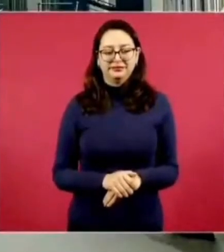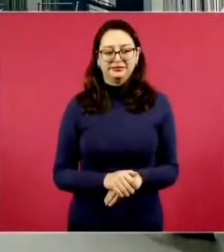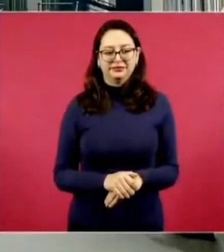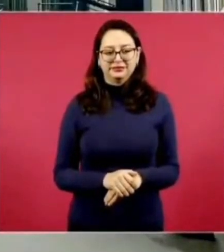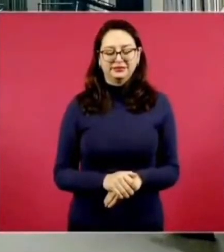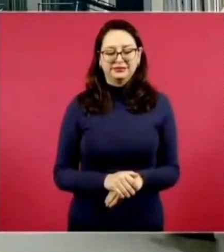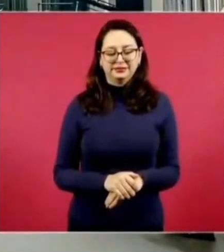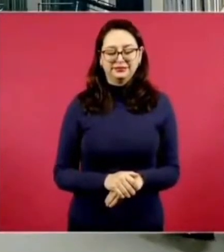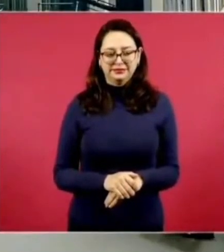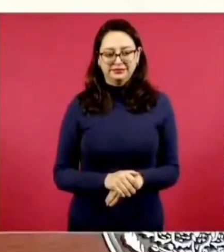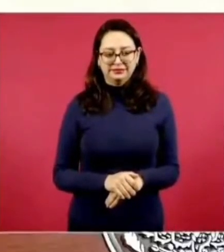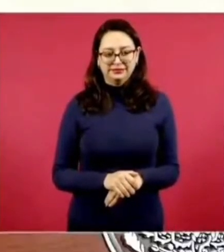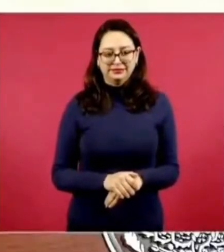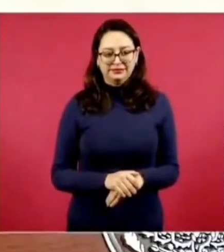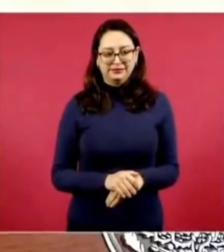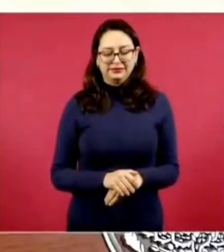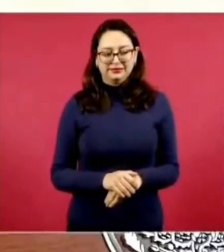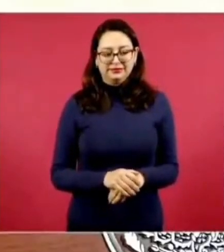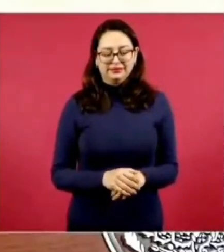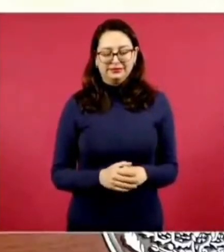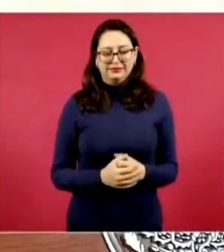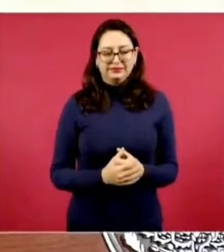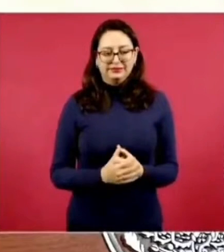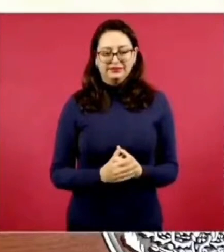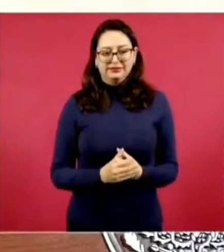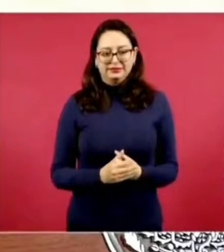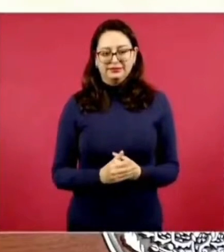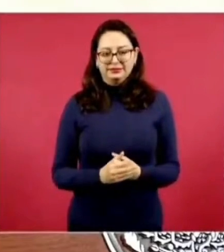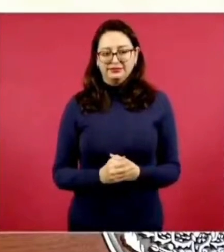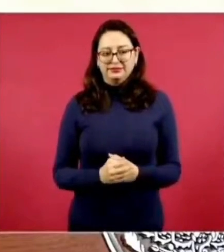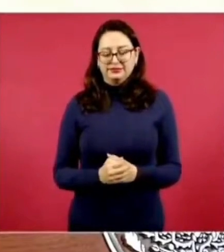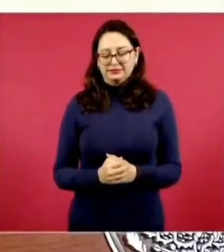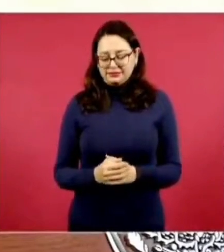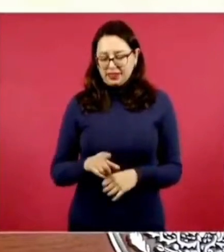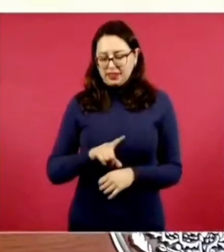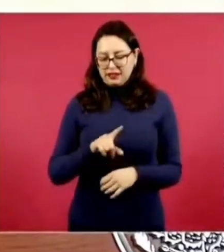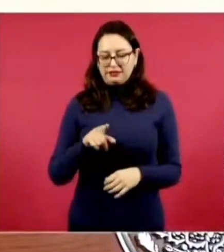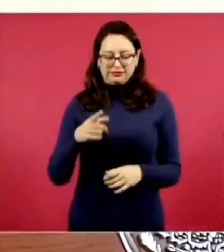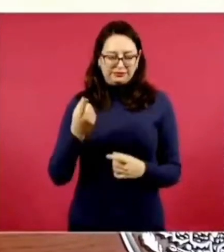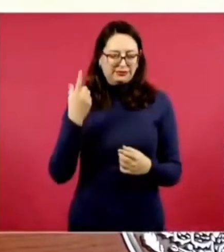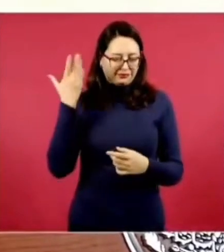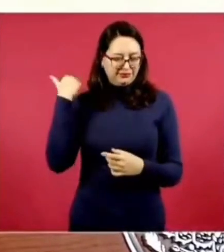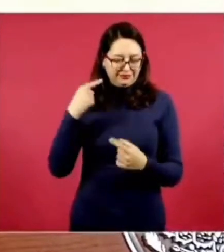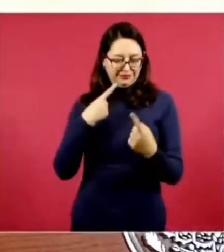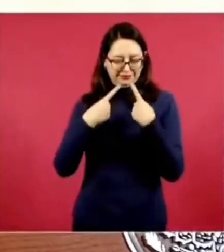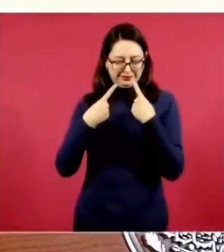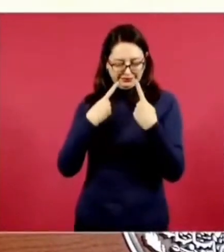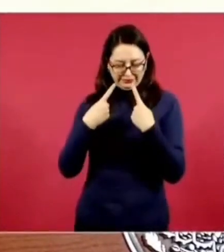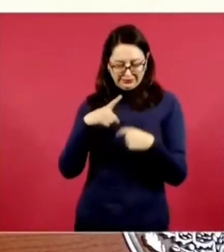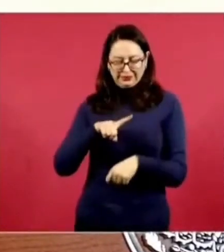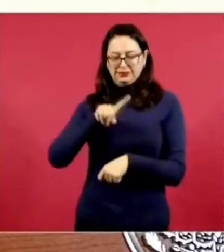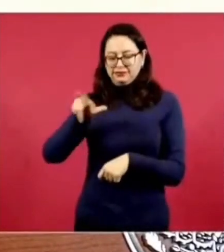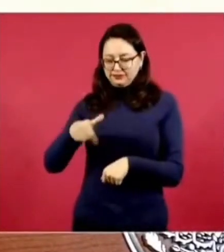este me acompañó una vez a a Nuevo León